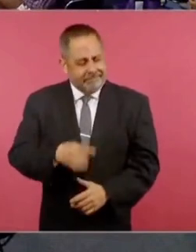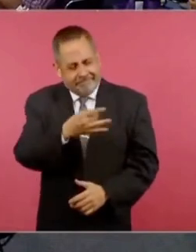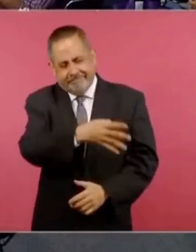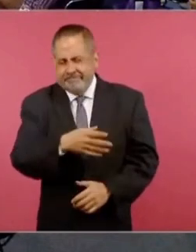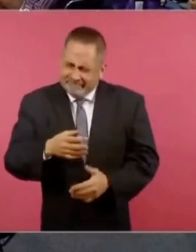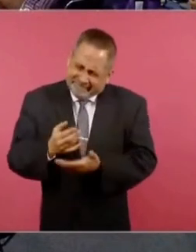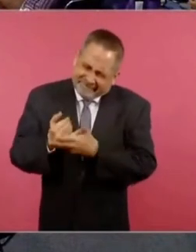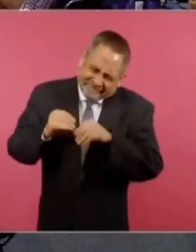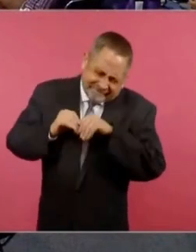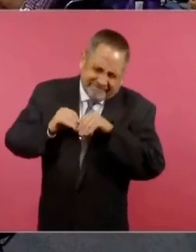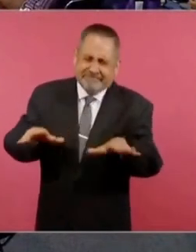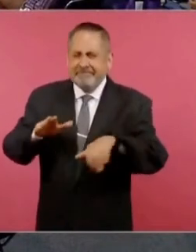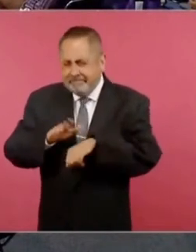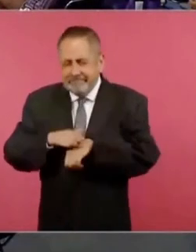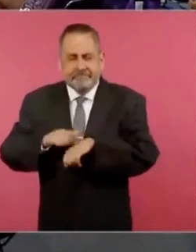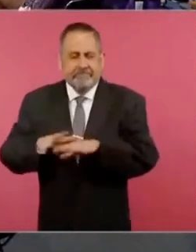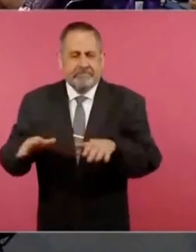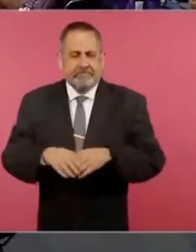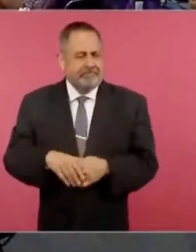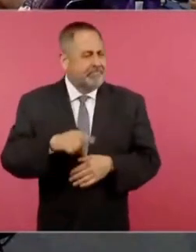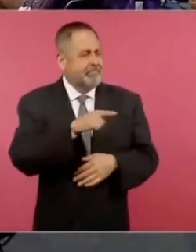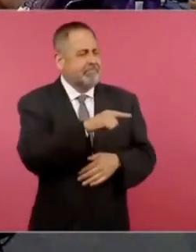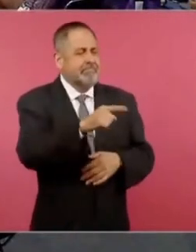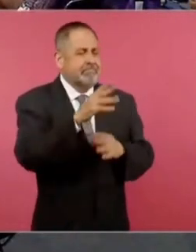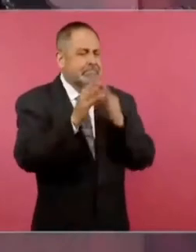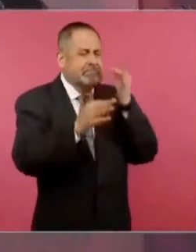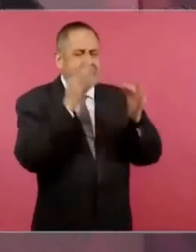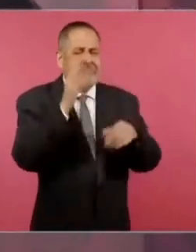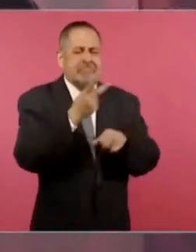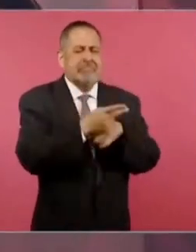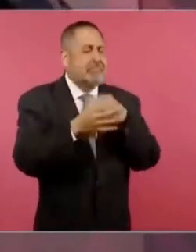todos los publicistas,